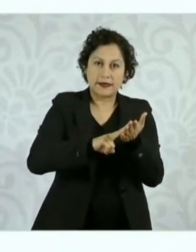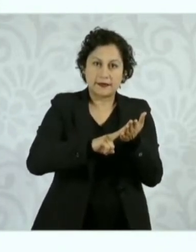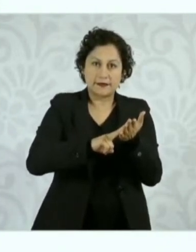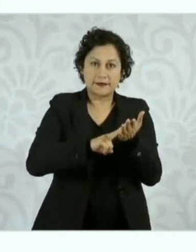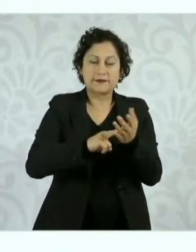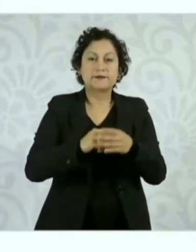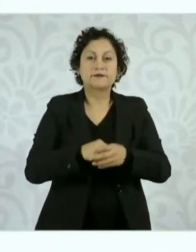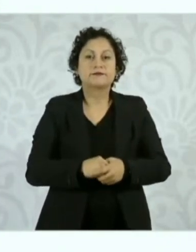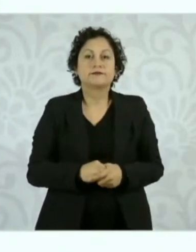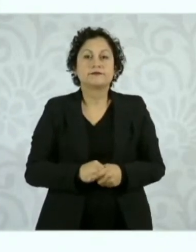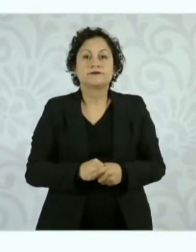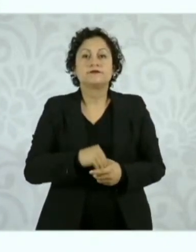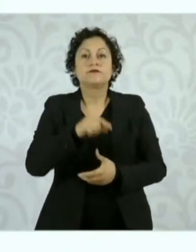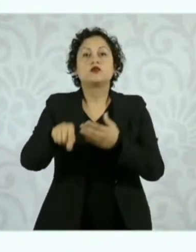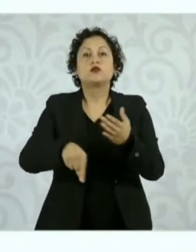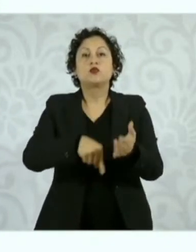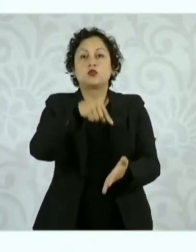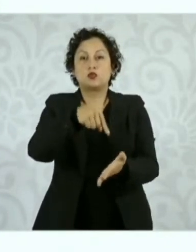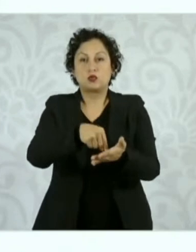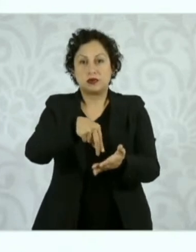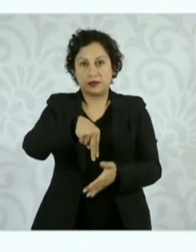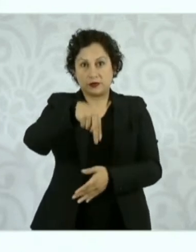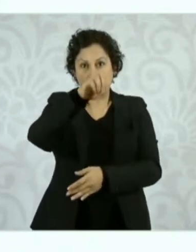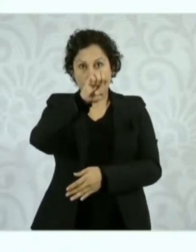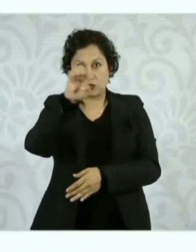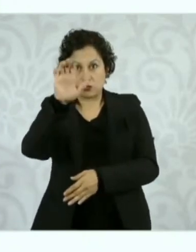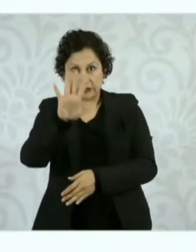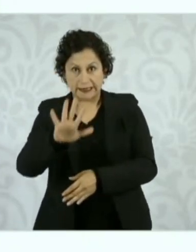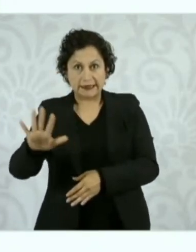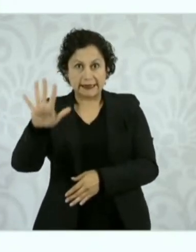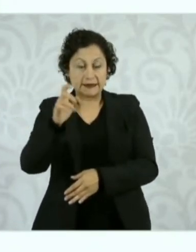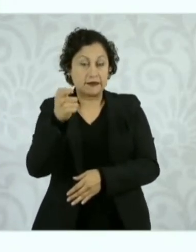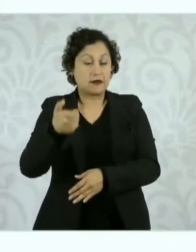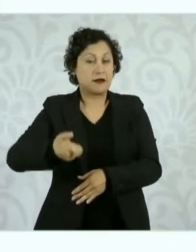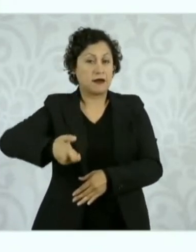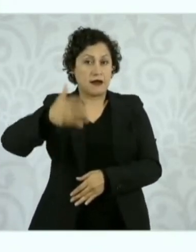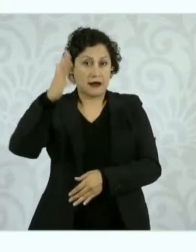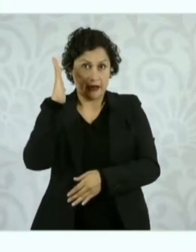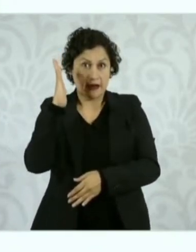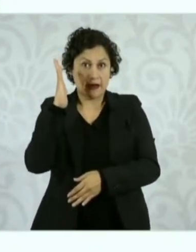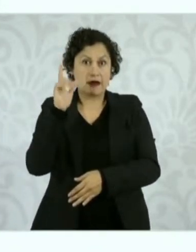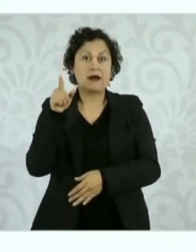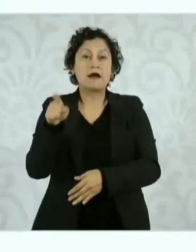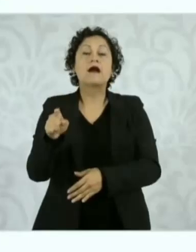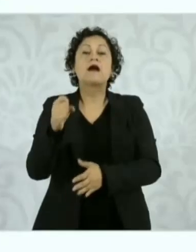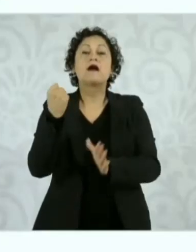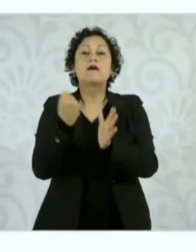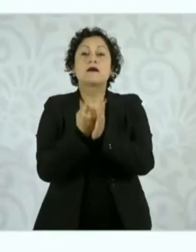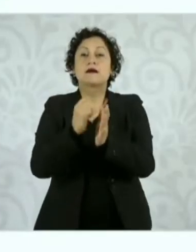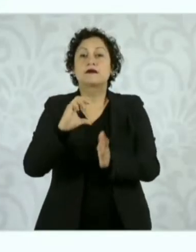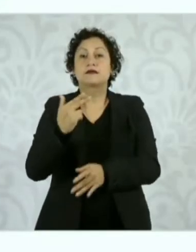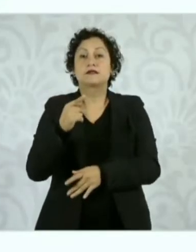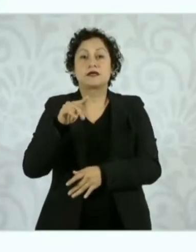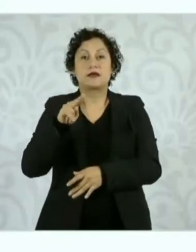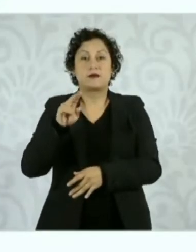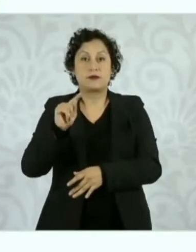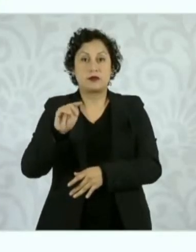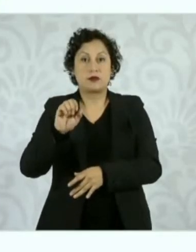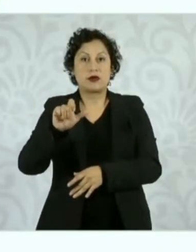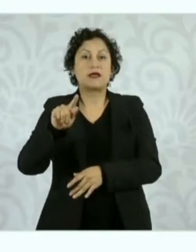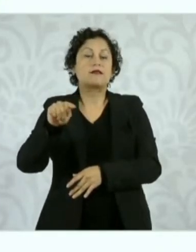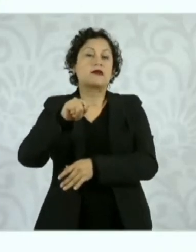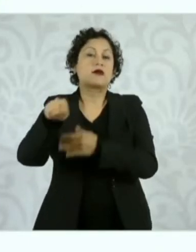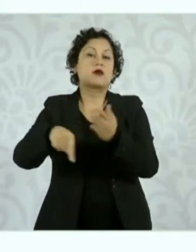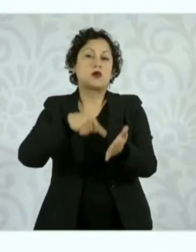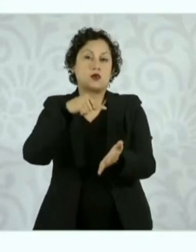regular en la región noreste, es en donde se ubicó el precio más alto, es la marca Chevron, la estación de servicio Platinum